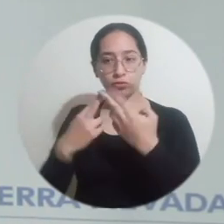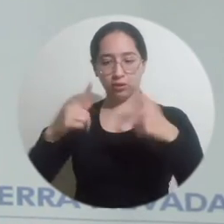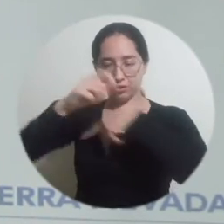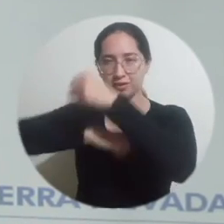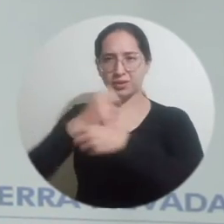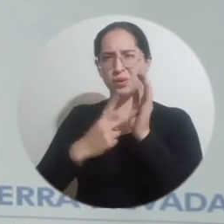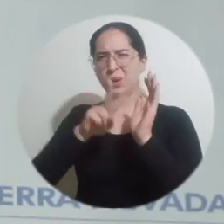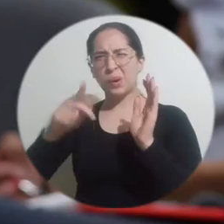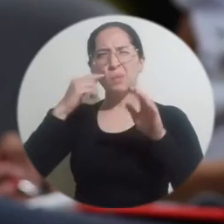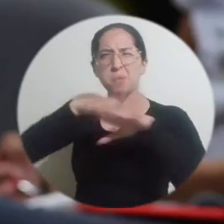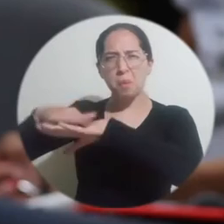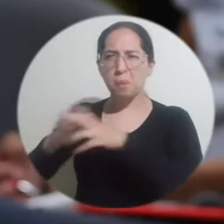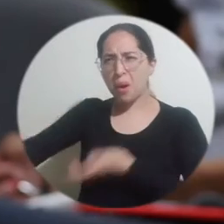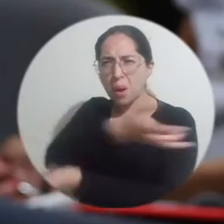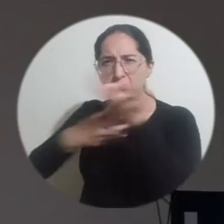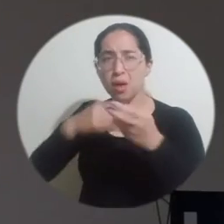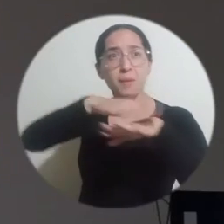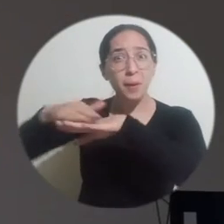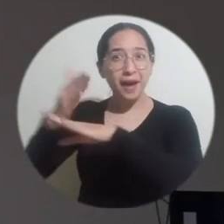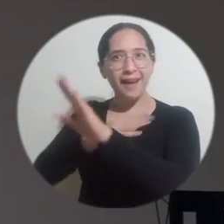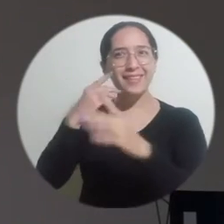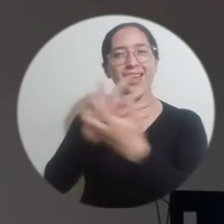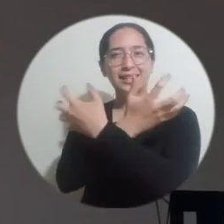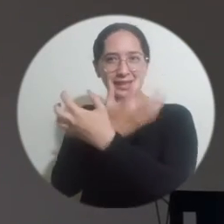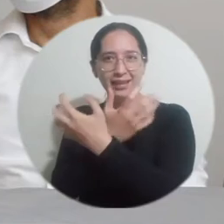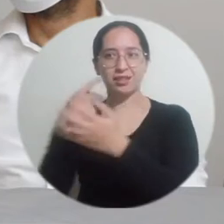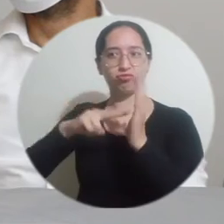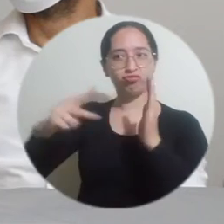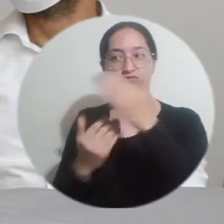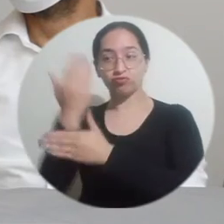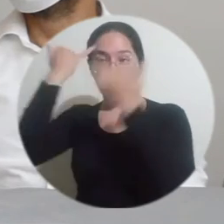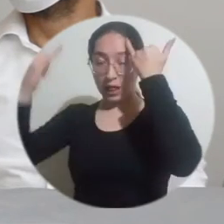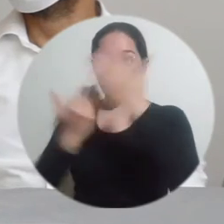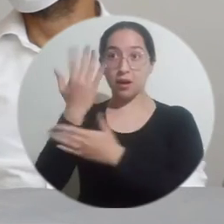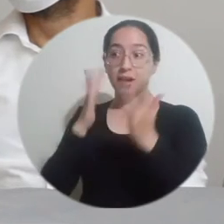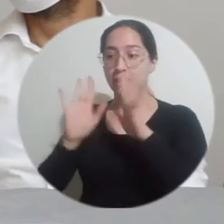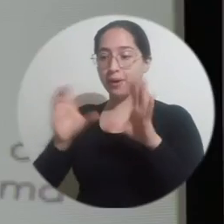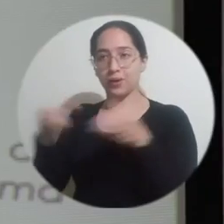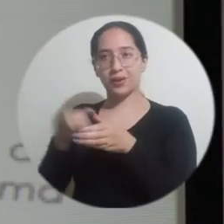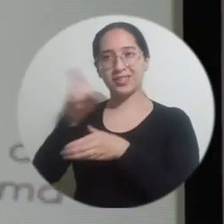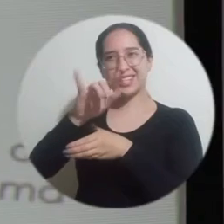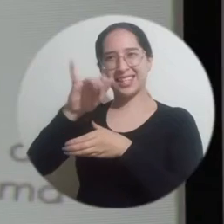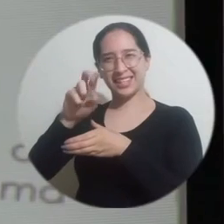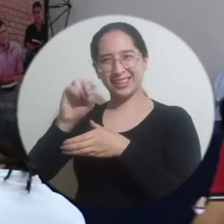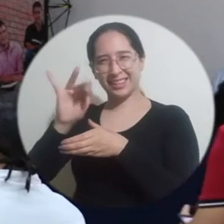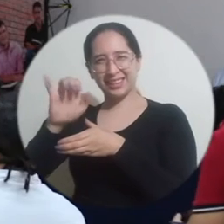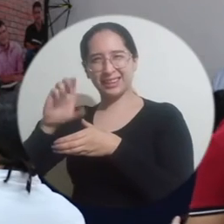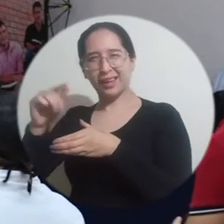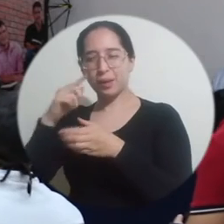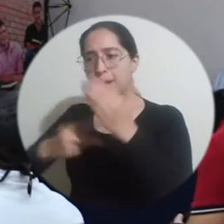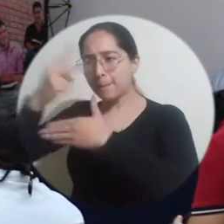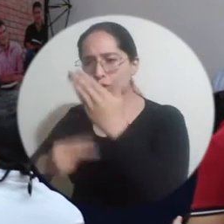2022, donde socializaron convocatorias del Ministerio de Ciencia, Tecnología e Innovación y de la Corporación Cientech